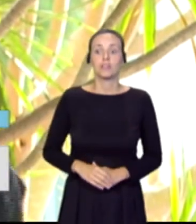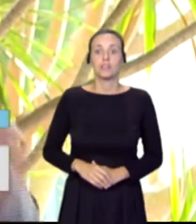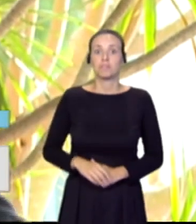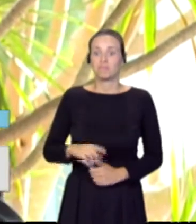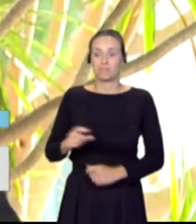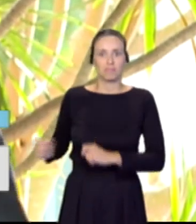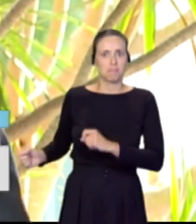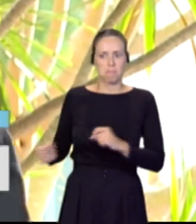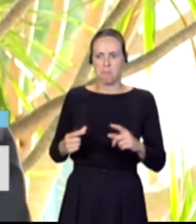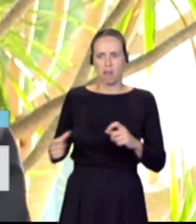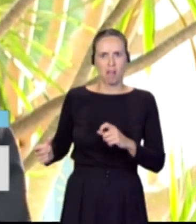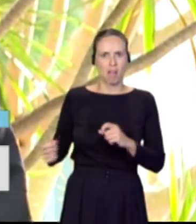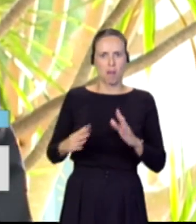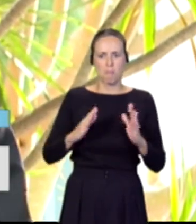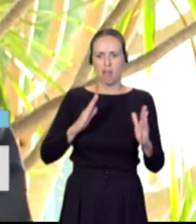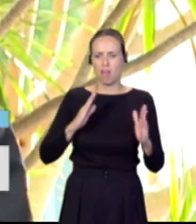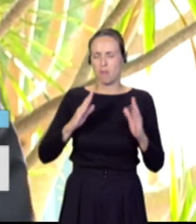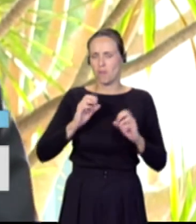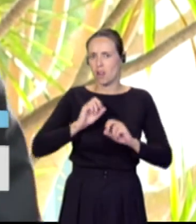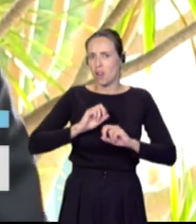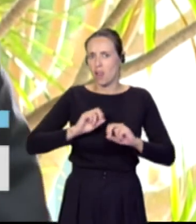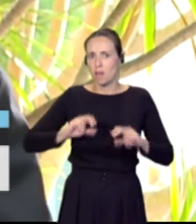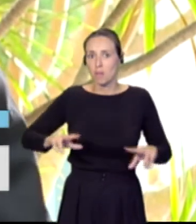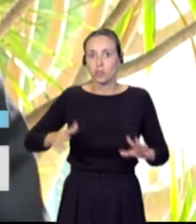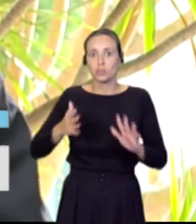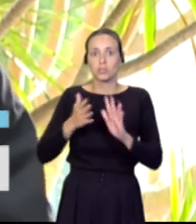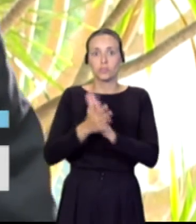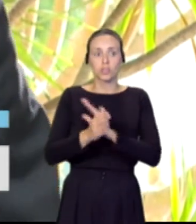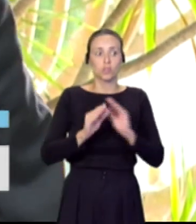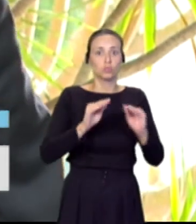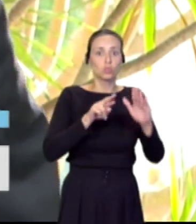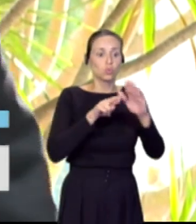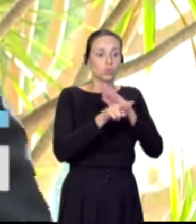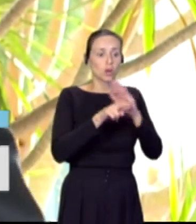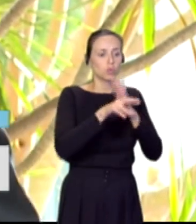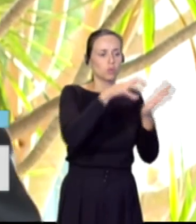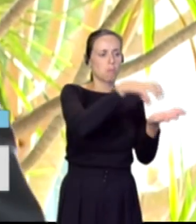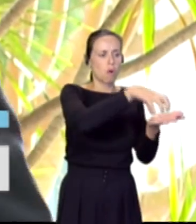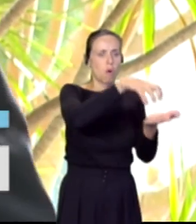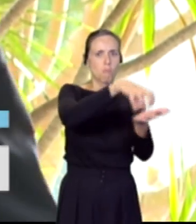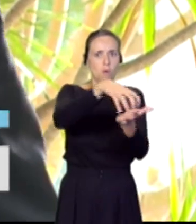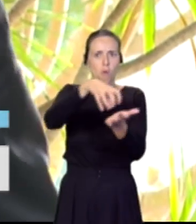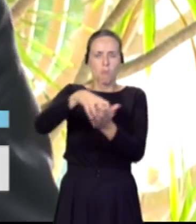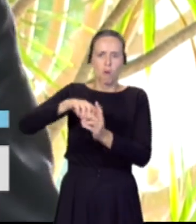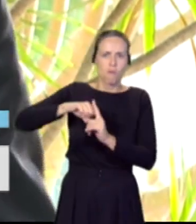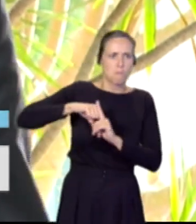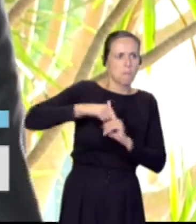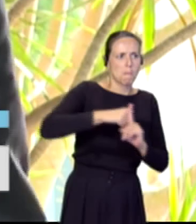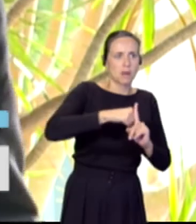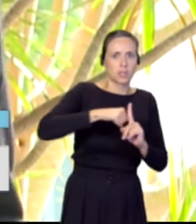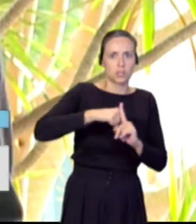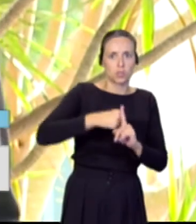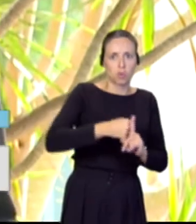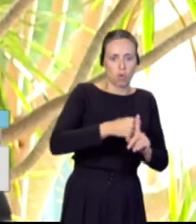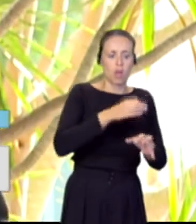supone una enorme presión sobre los recursos, las infraestructuras, no sólo en las islas, pero